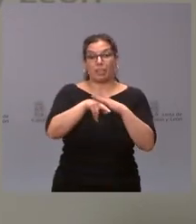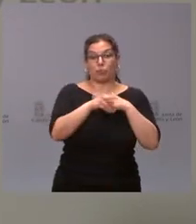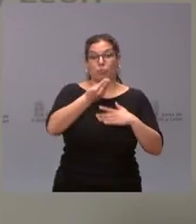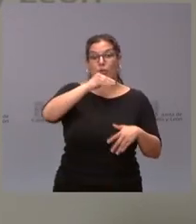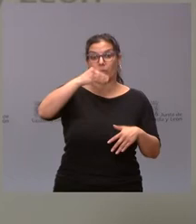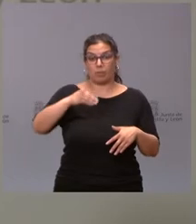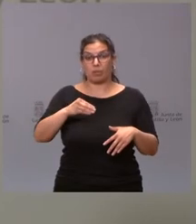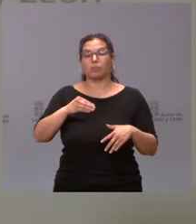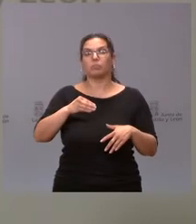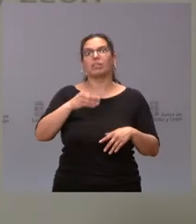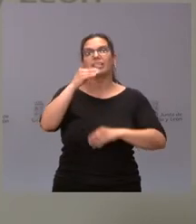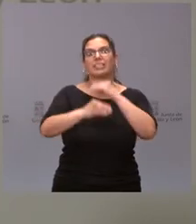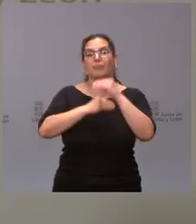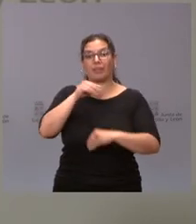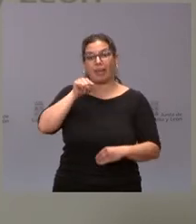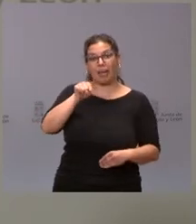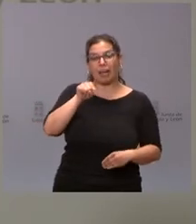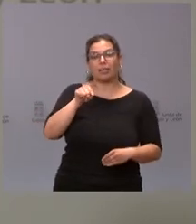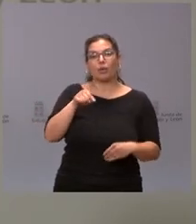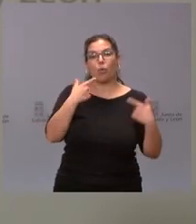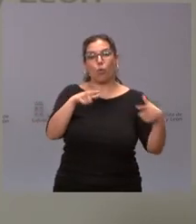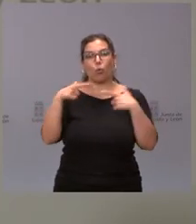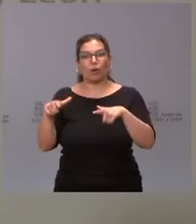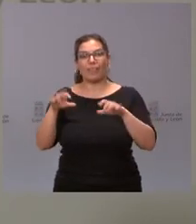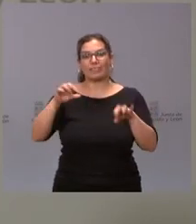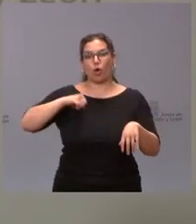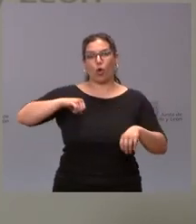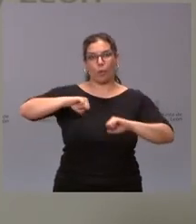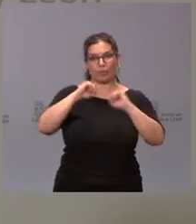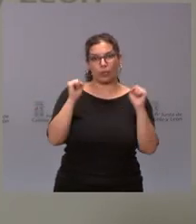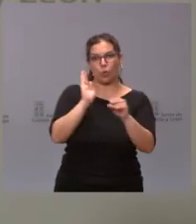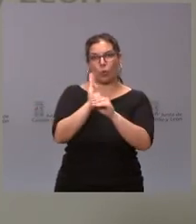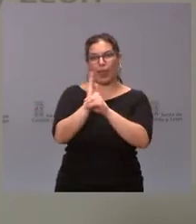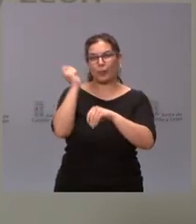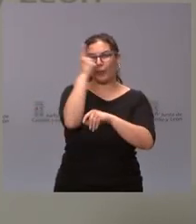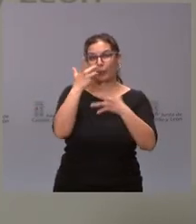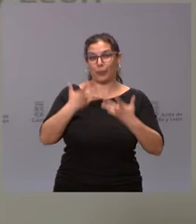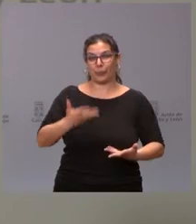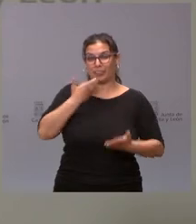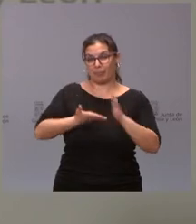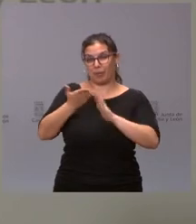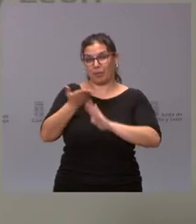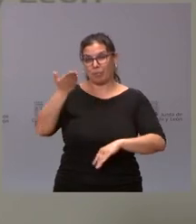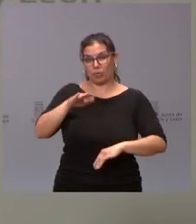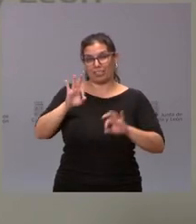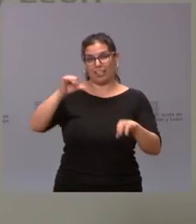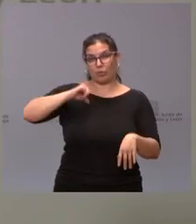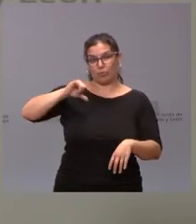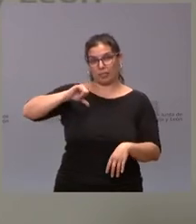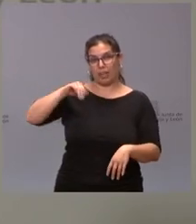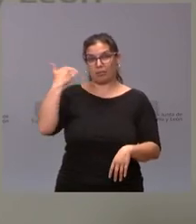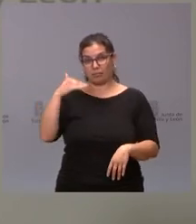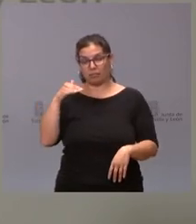se acometerá la creación de nuevas unidades de hospitalización y cuidados paliativos en el Hospital de Soria, un hospital de día médico,